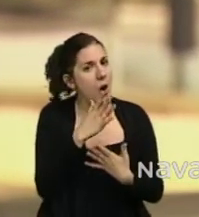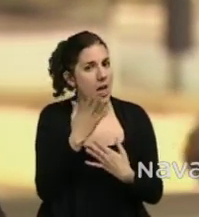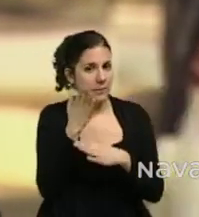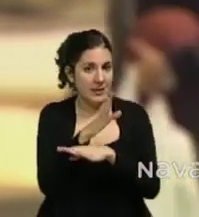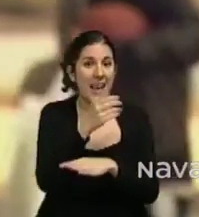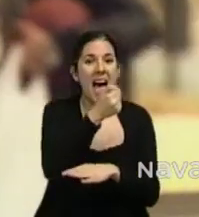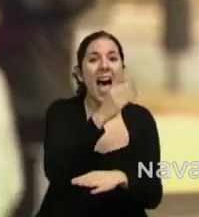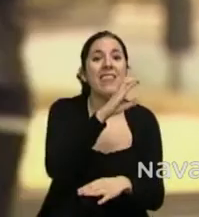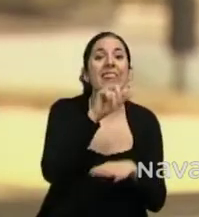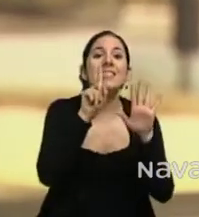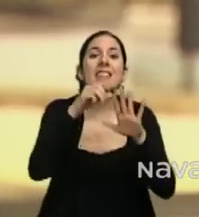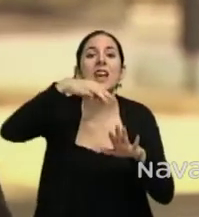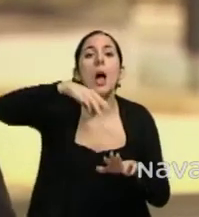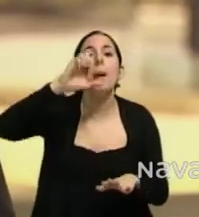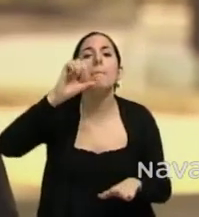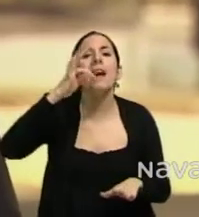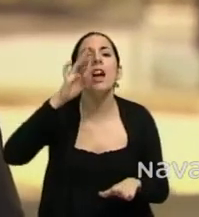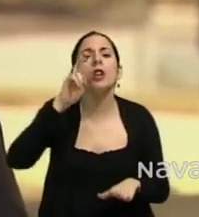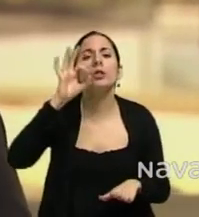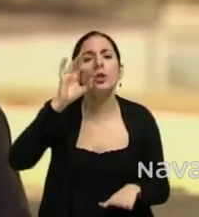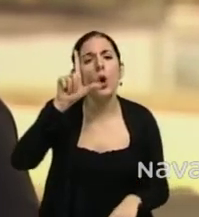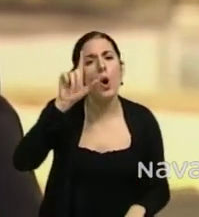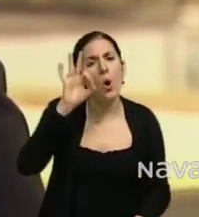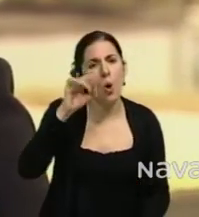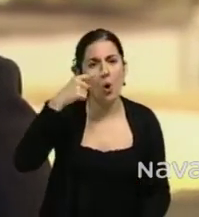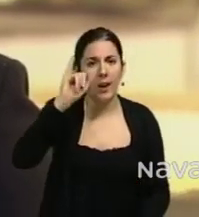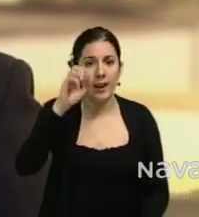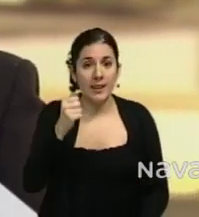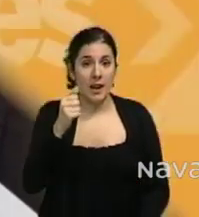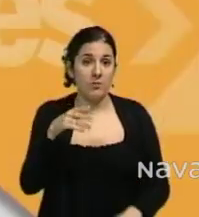Metrología, una empresa basada en un modelo de economía social.